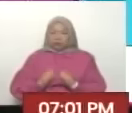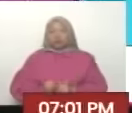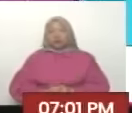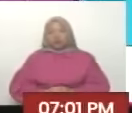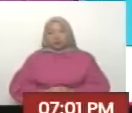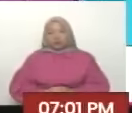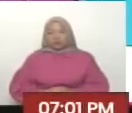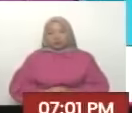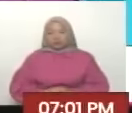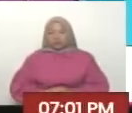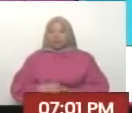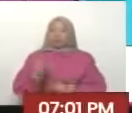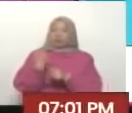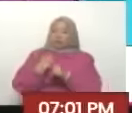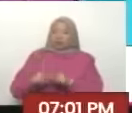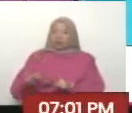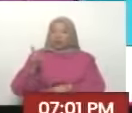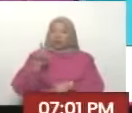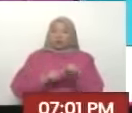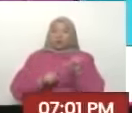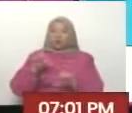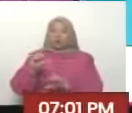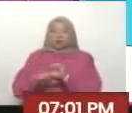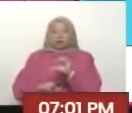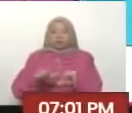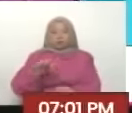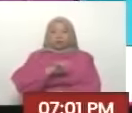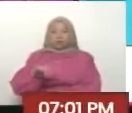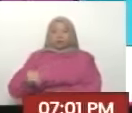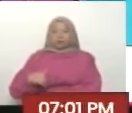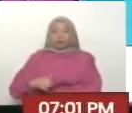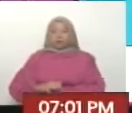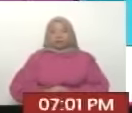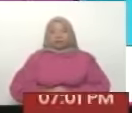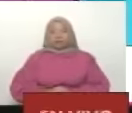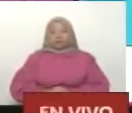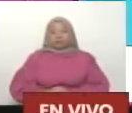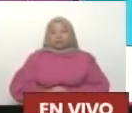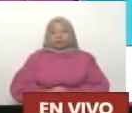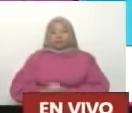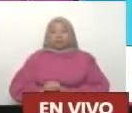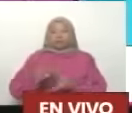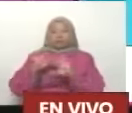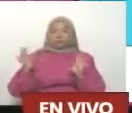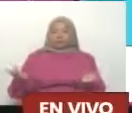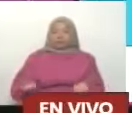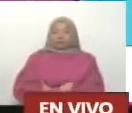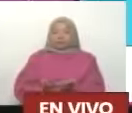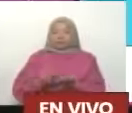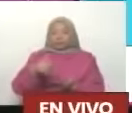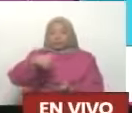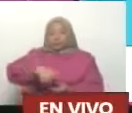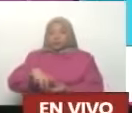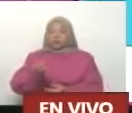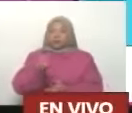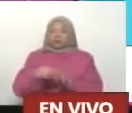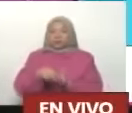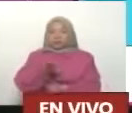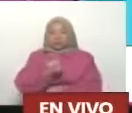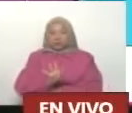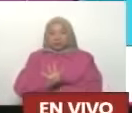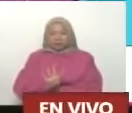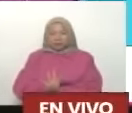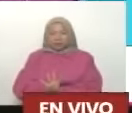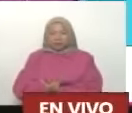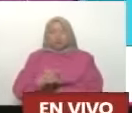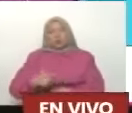especies diversos signos nuestro planeta tierra hoy en el 2024 ya